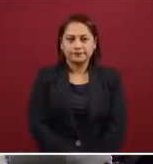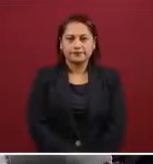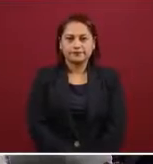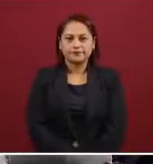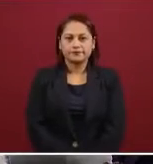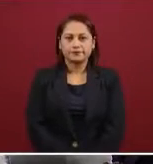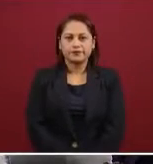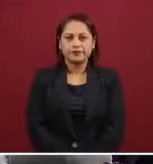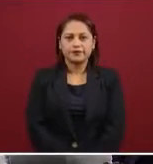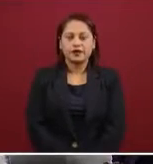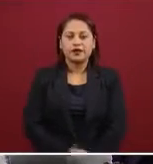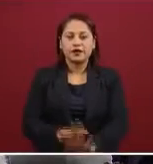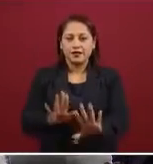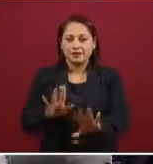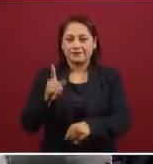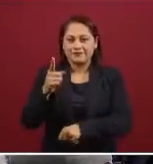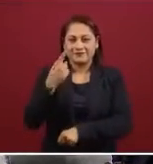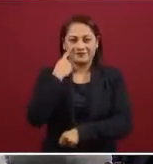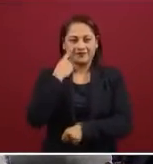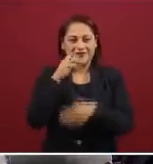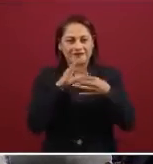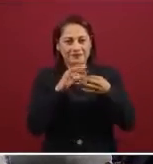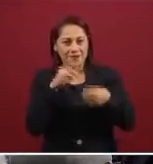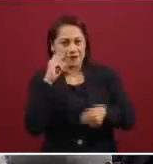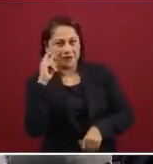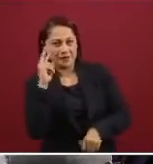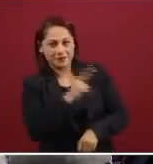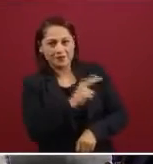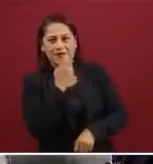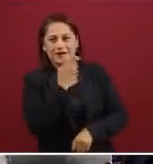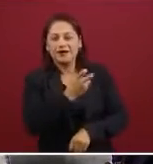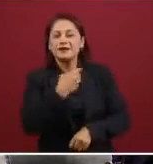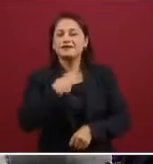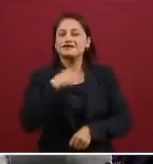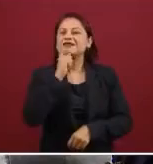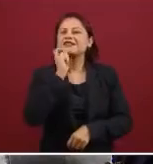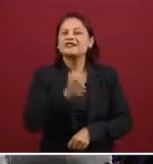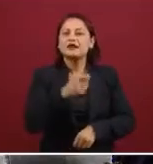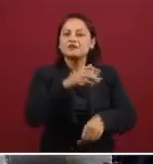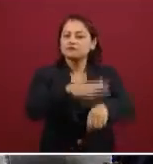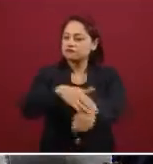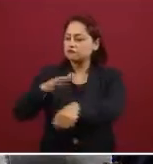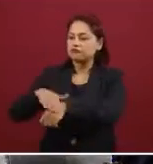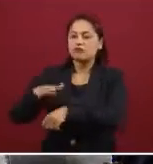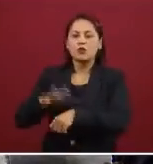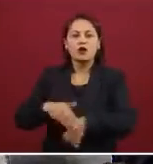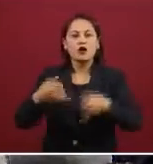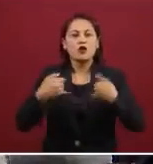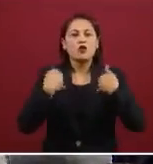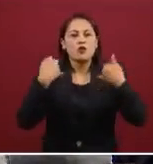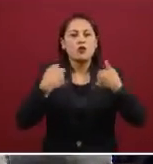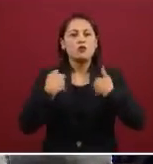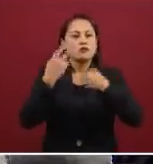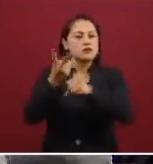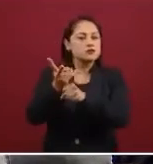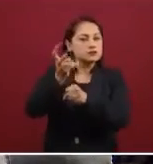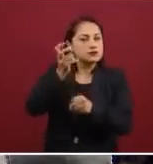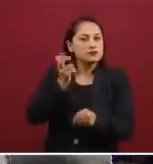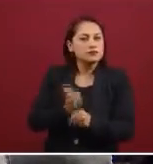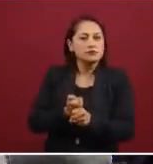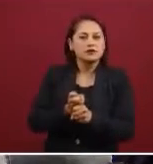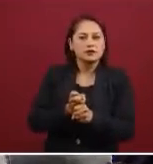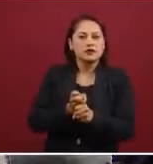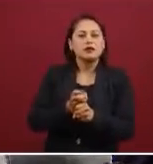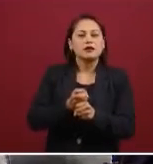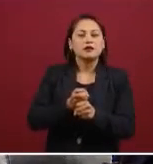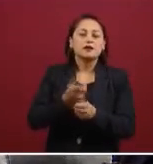Quiero un segundo explicar. Vamos a invitar a los jóvenes y a partir de vamos a crear unas brigadas, unos clubes por la paz